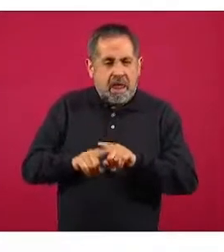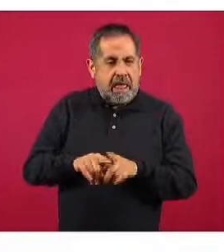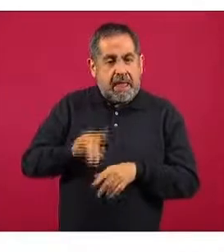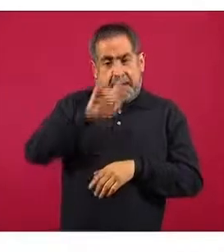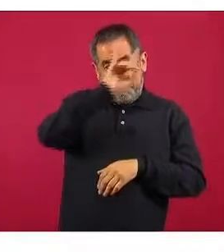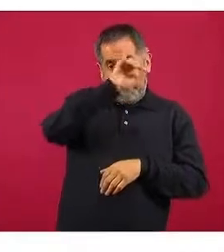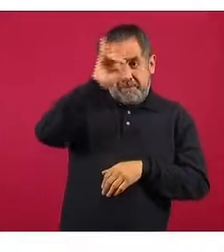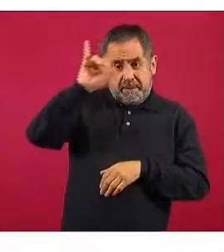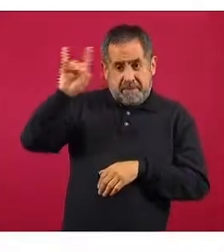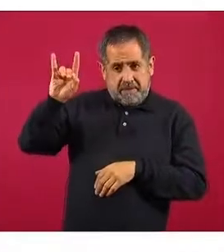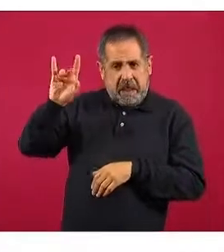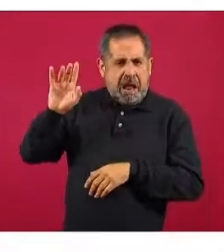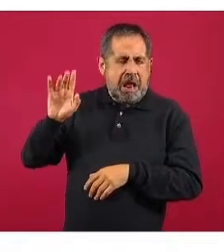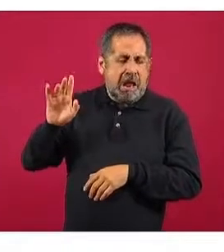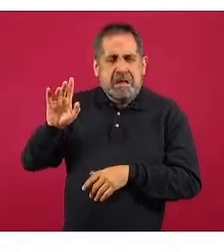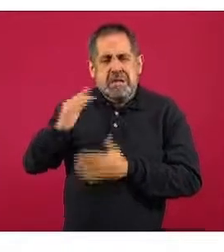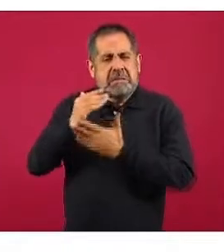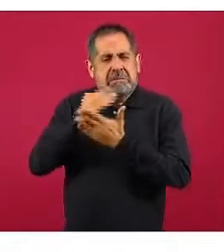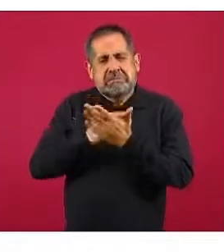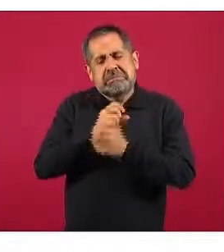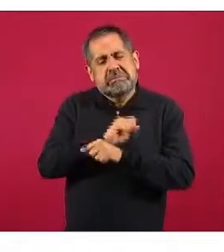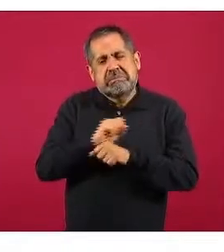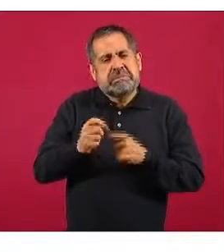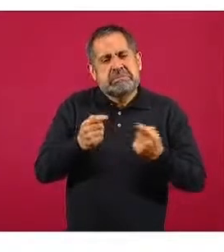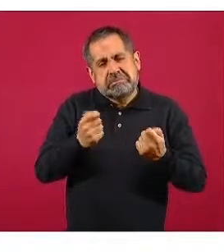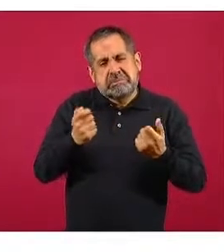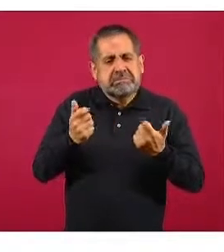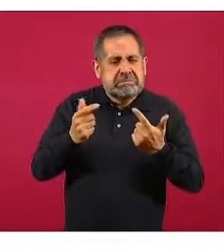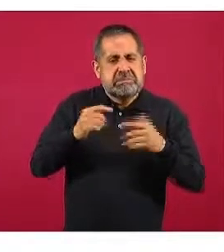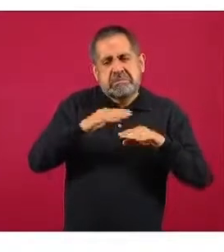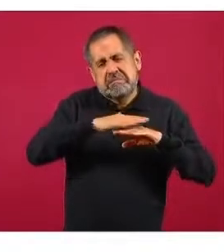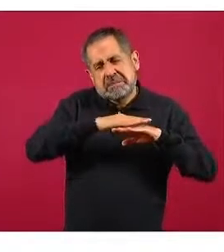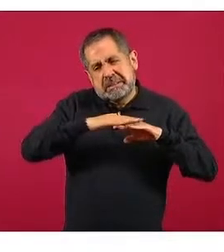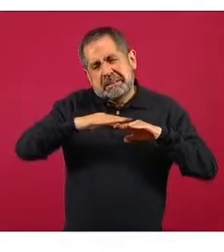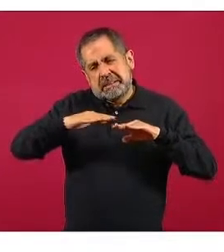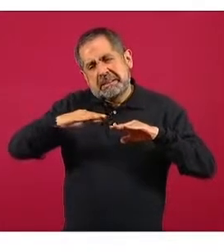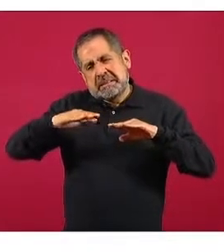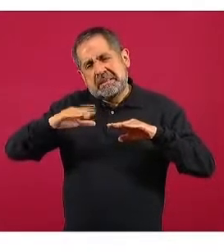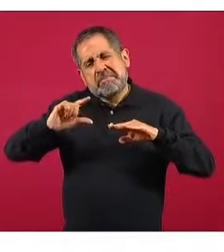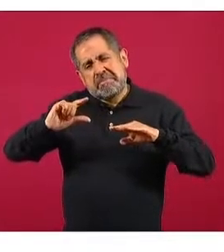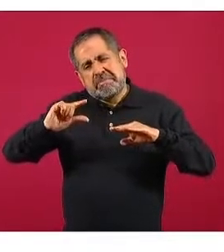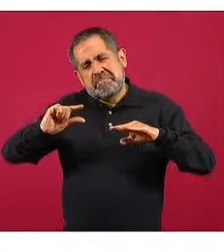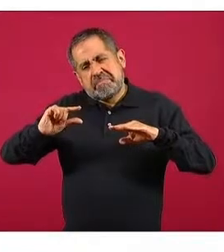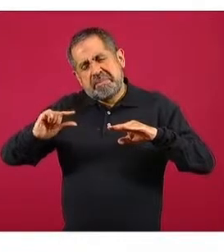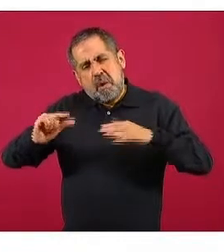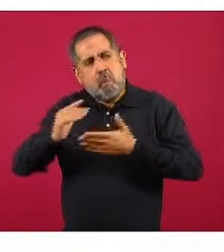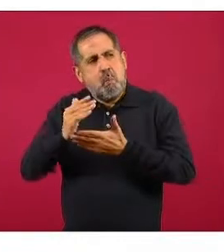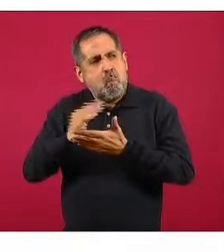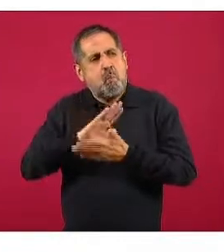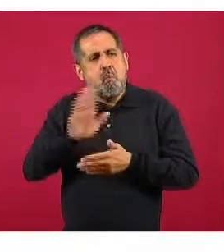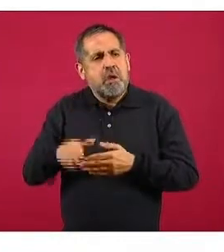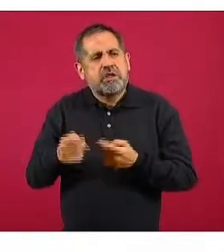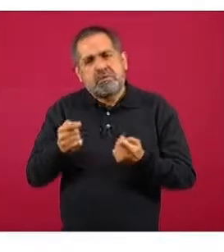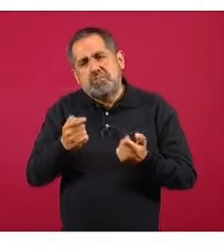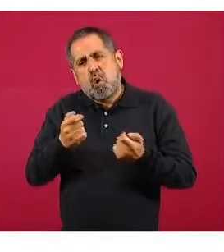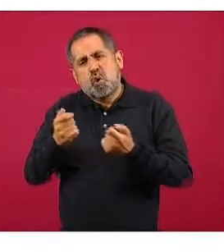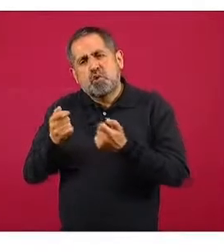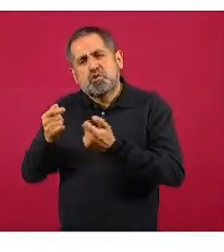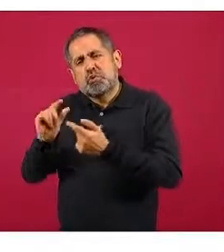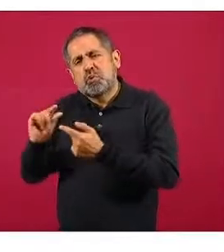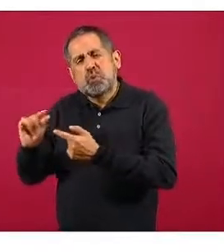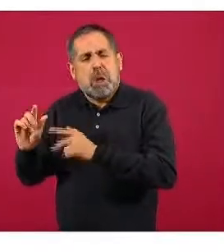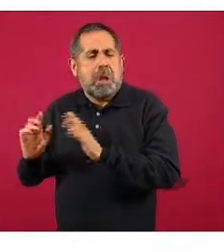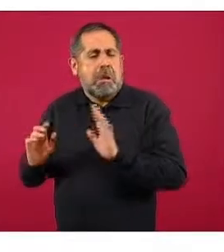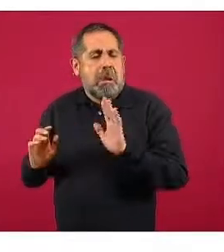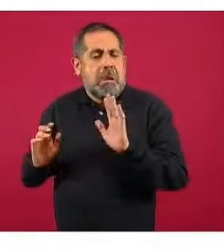en las tres primeras regiones, continúa una meseta, aunque con tendencia descendente en Asia sudoriental, pero entonces